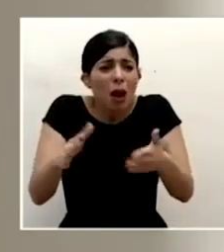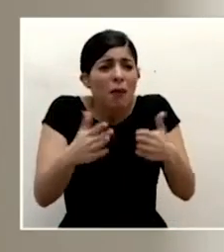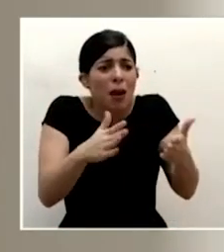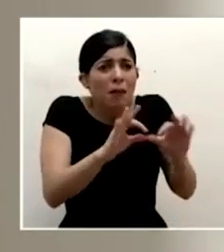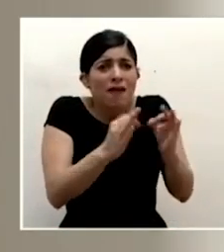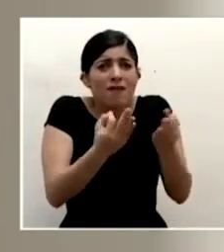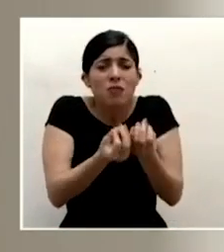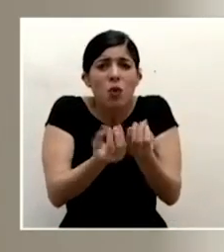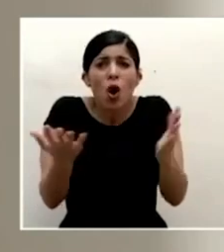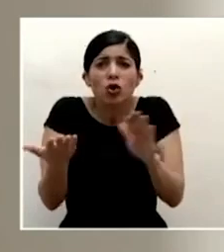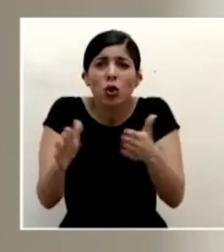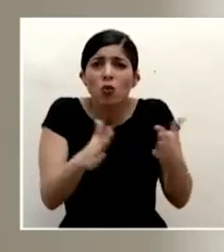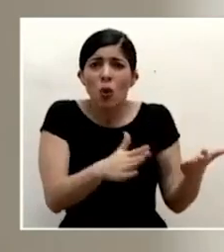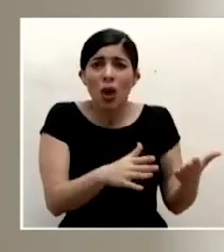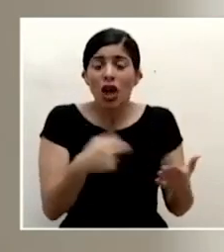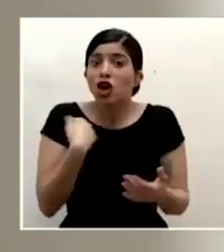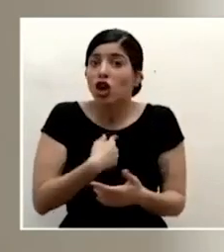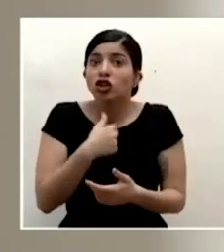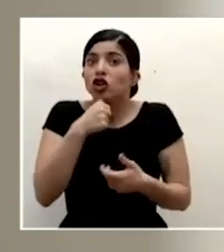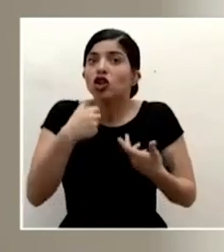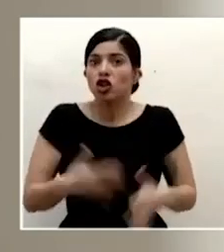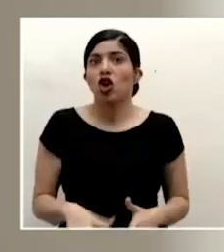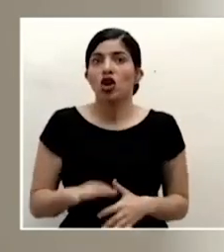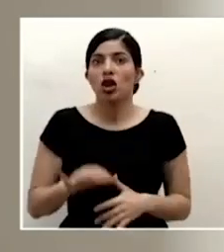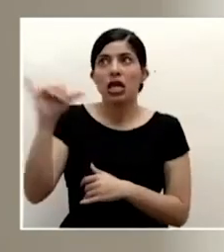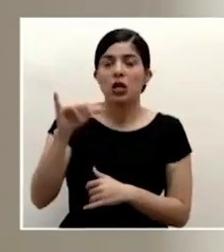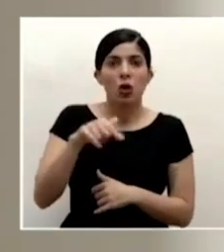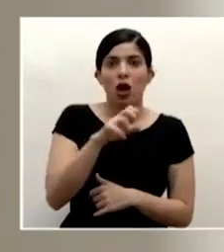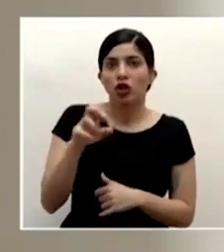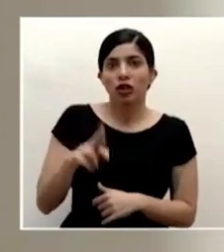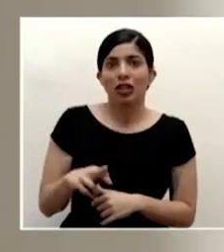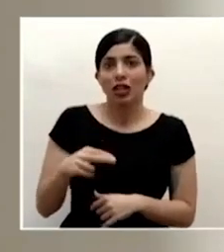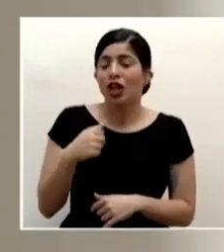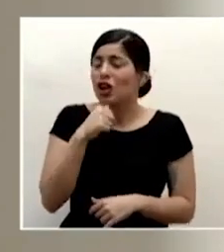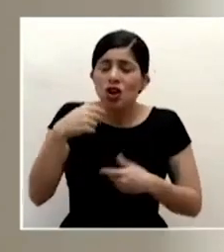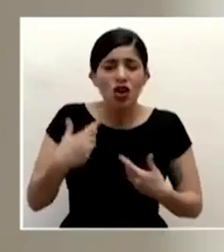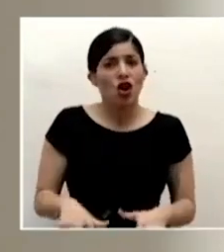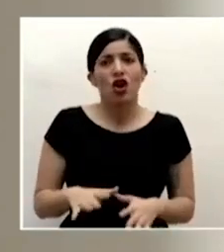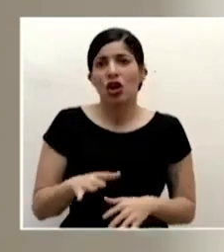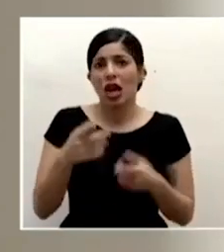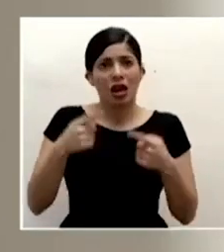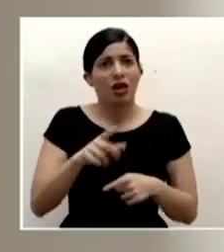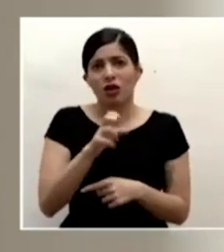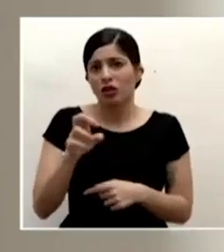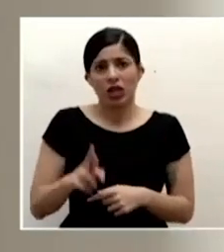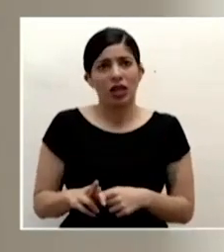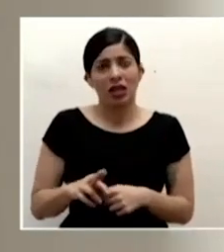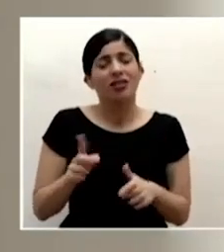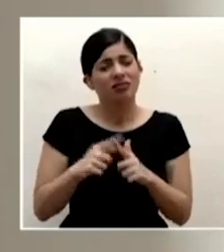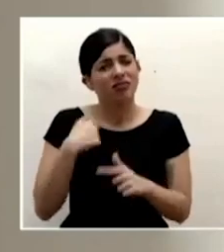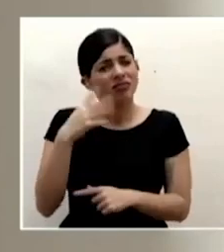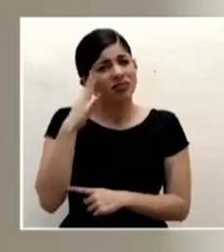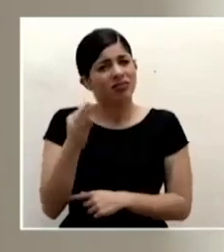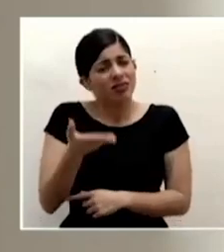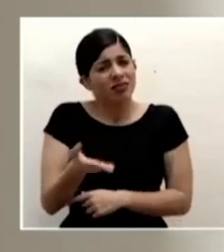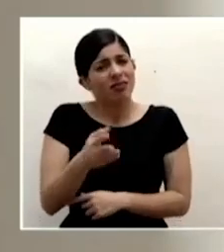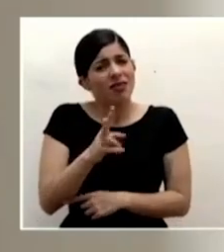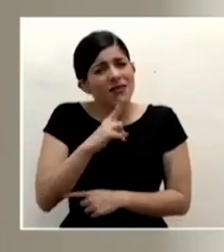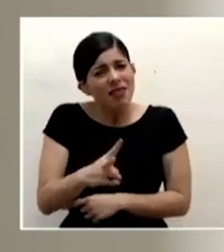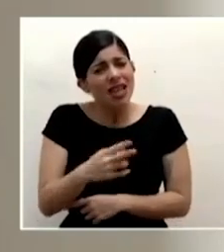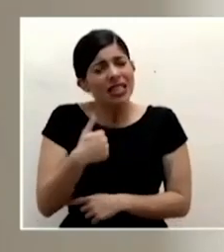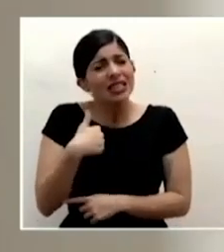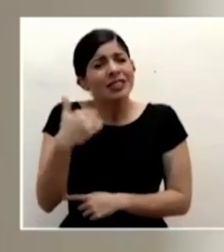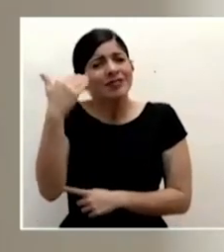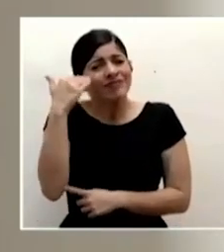y eso es lo que no queremos en costa rica no lo queremos así que yo creo que aquí de verdad